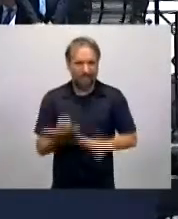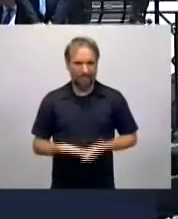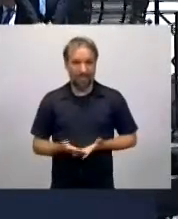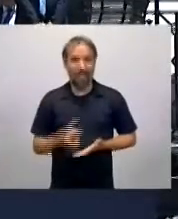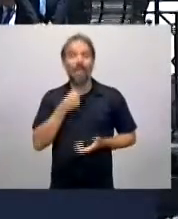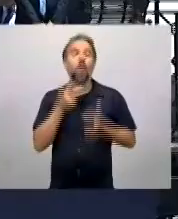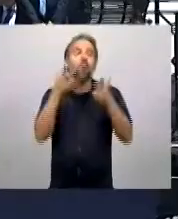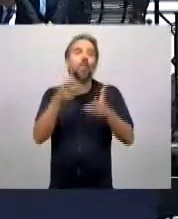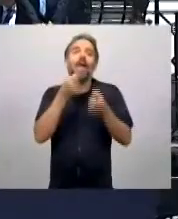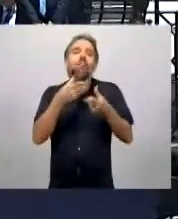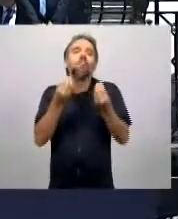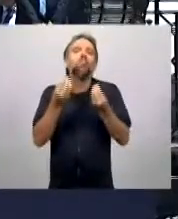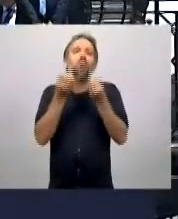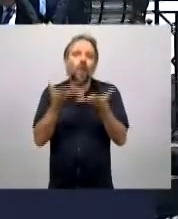formadas.